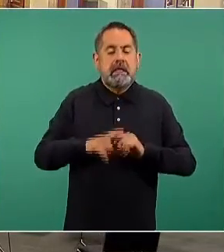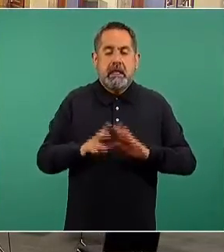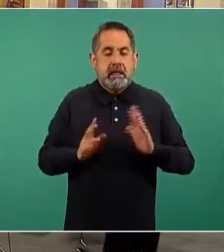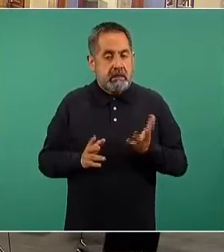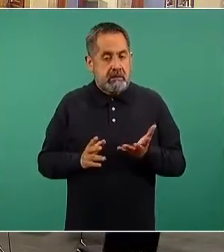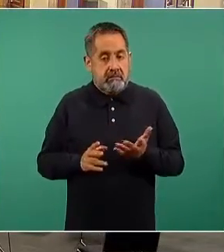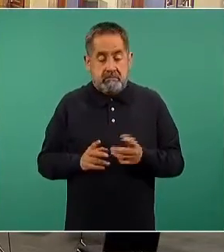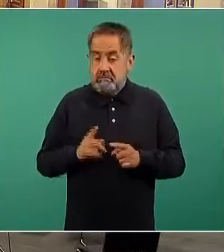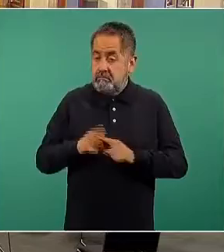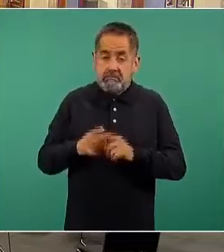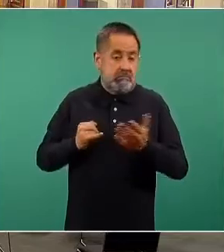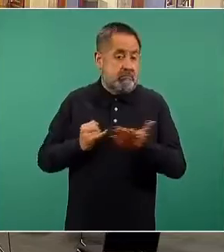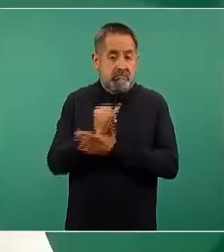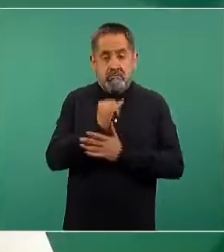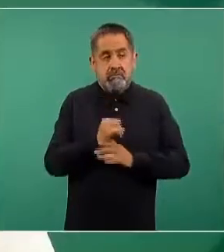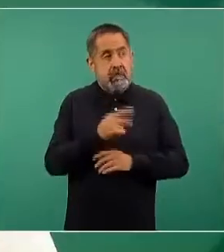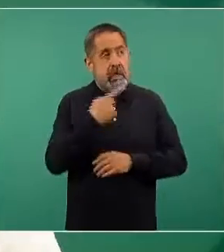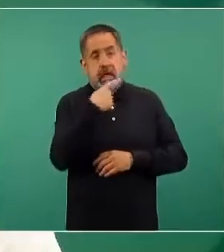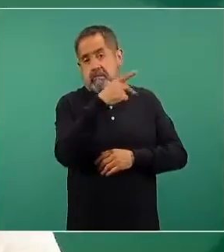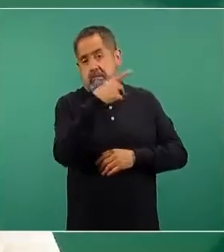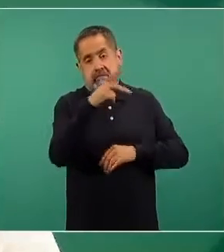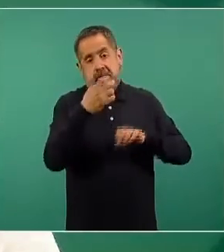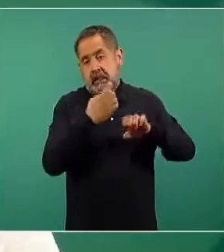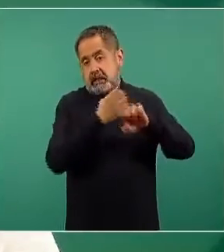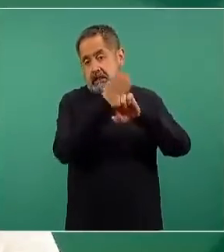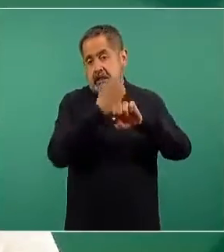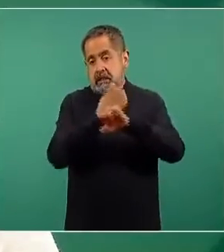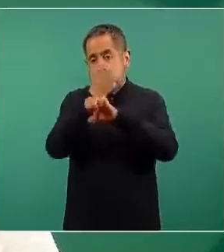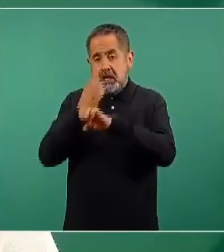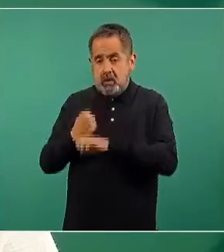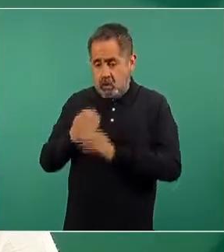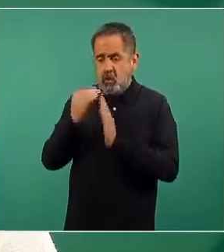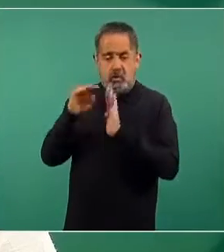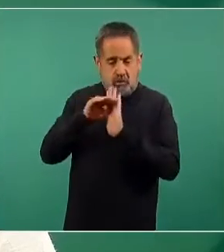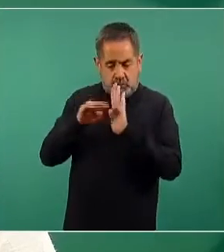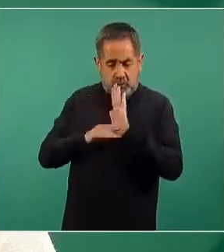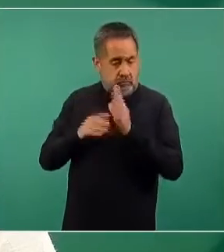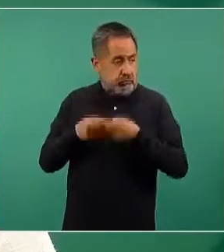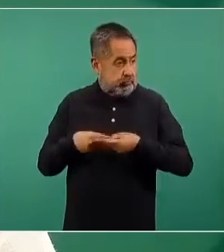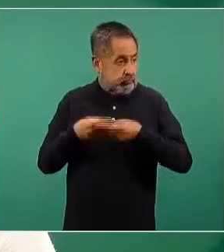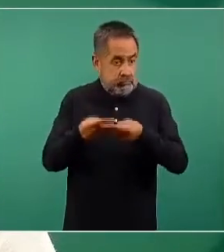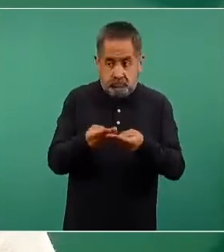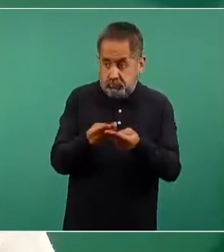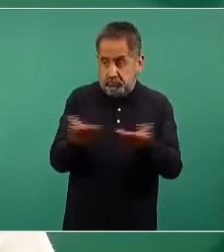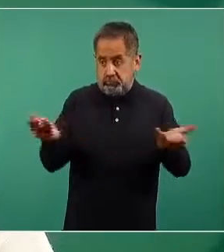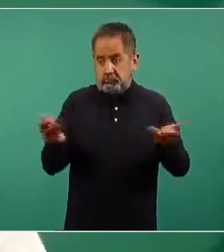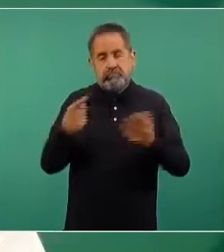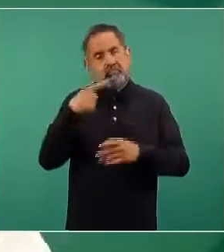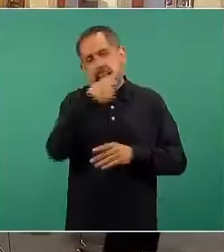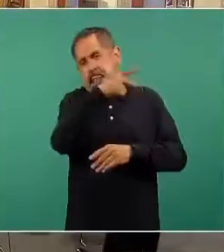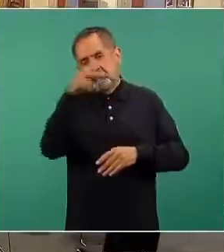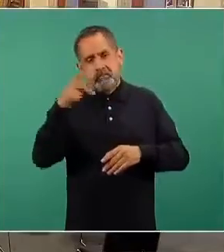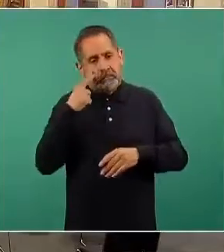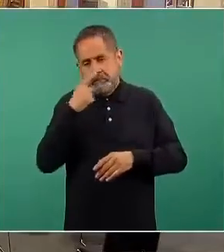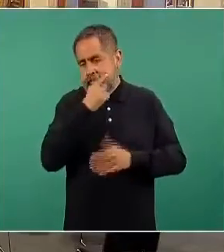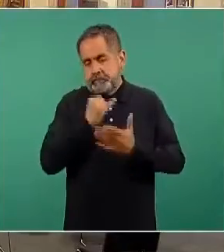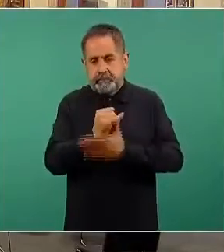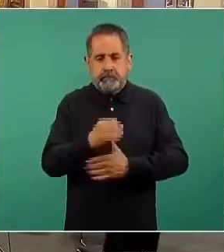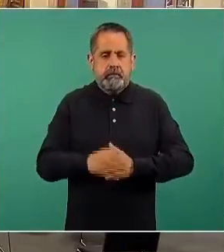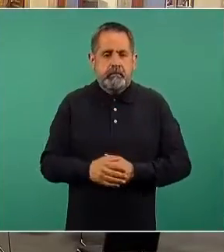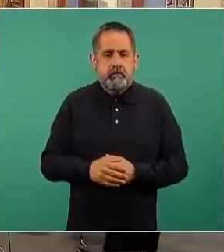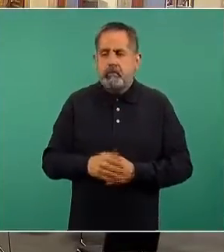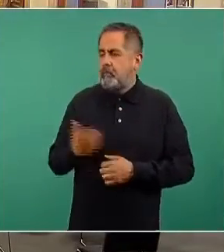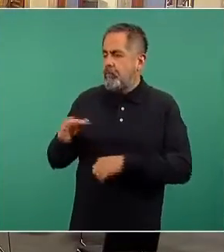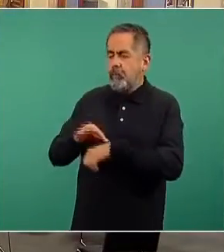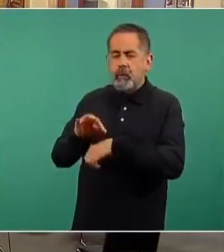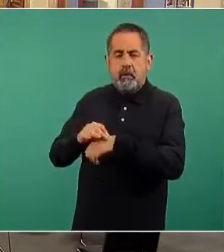el tramo final, con base en las disposiciones generales del semáforo de riesgo COVID. Le pido al doctor